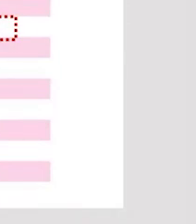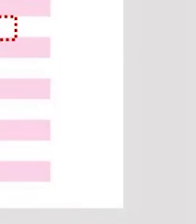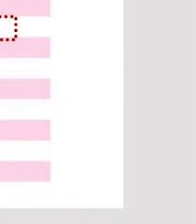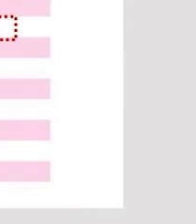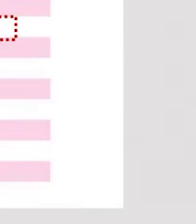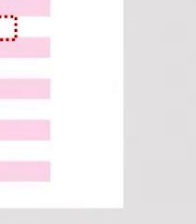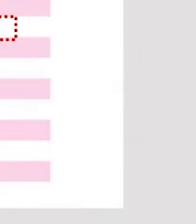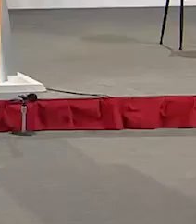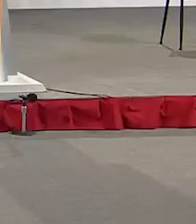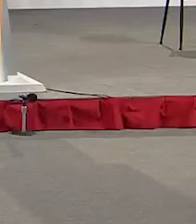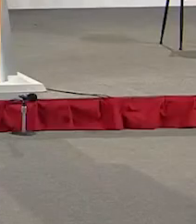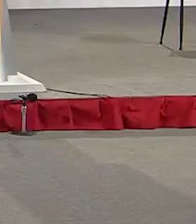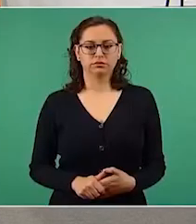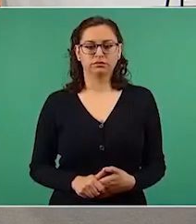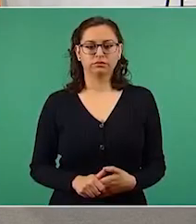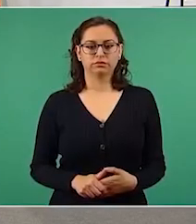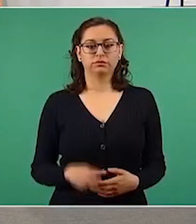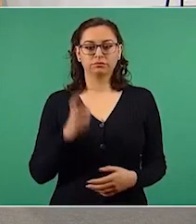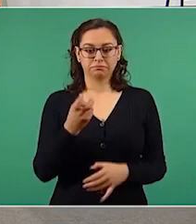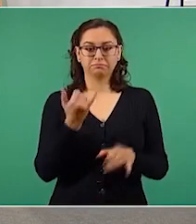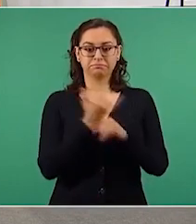PRD. Es cuanto, presidente.